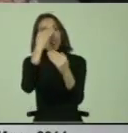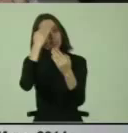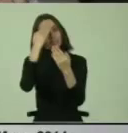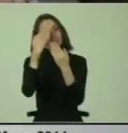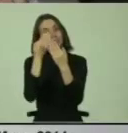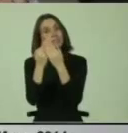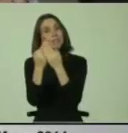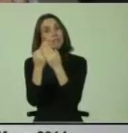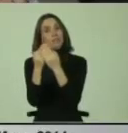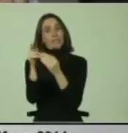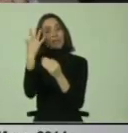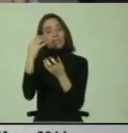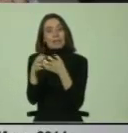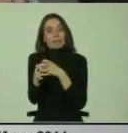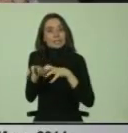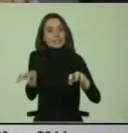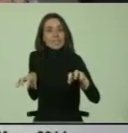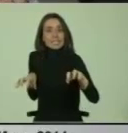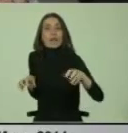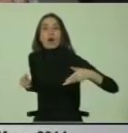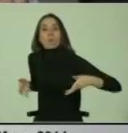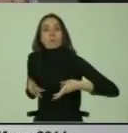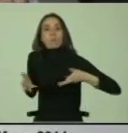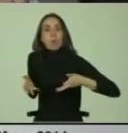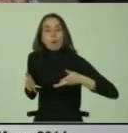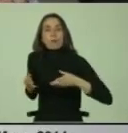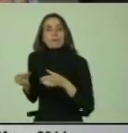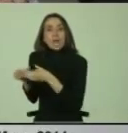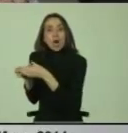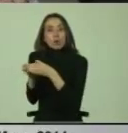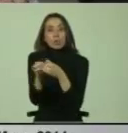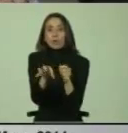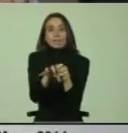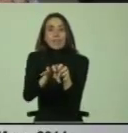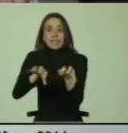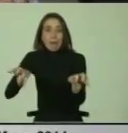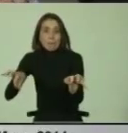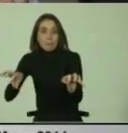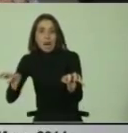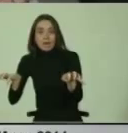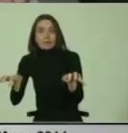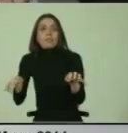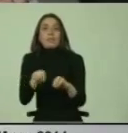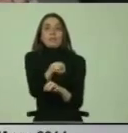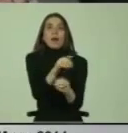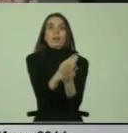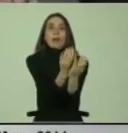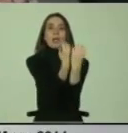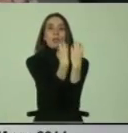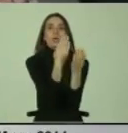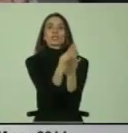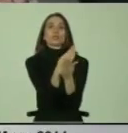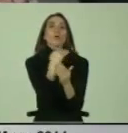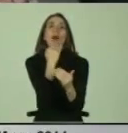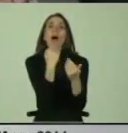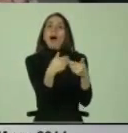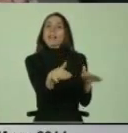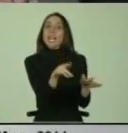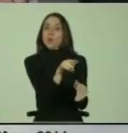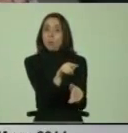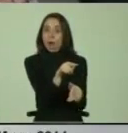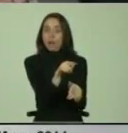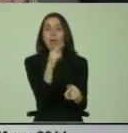esa segregación y se promueve que los grupos marginados se eduquen en las escuelas regulares. Pero la